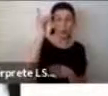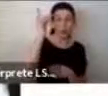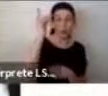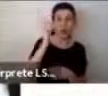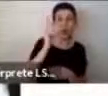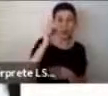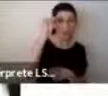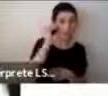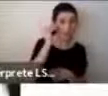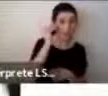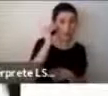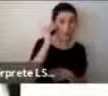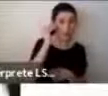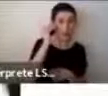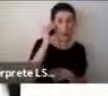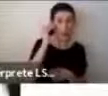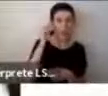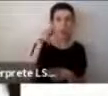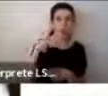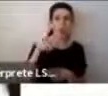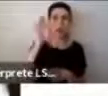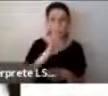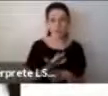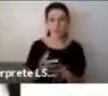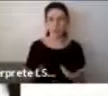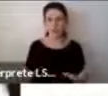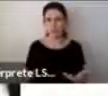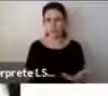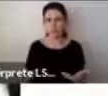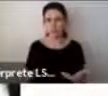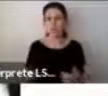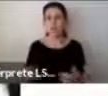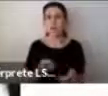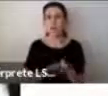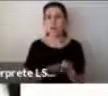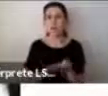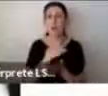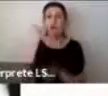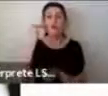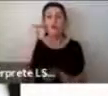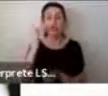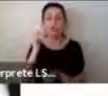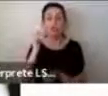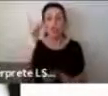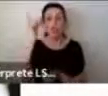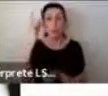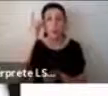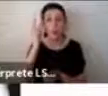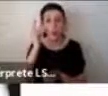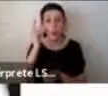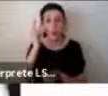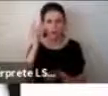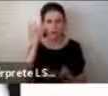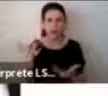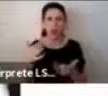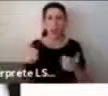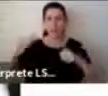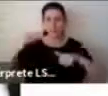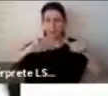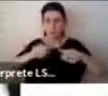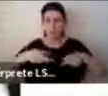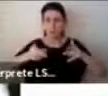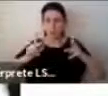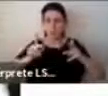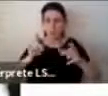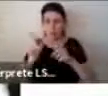niños con síndrome de Down, cuando los avances de la ciencia han permitido que hayan cada vez más personas adultas y que estén envejeciendo